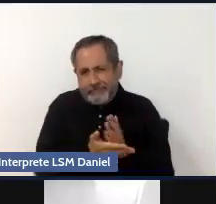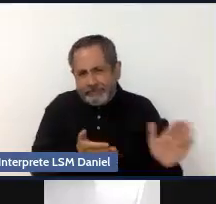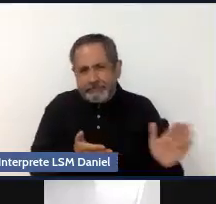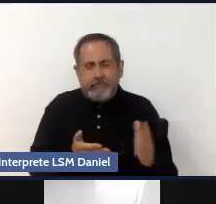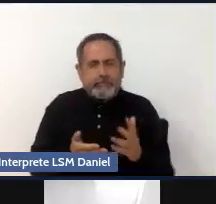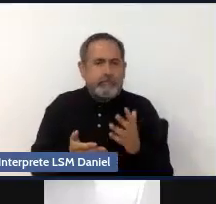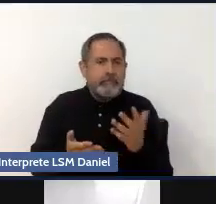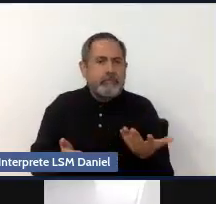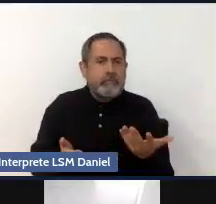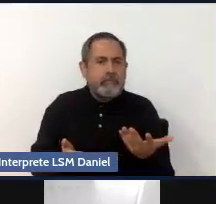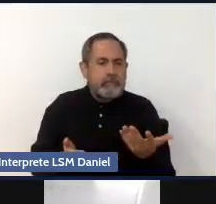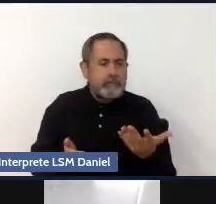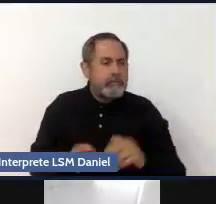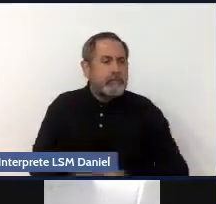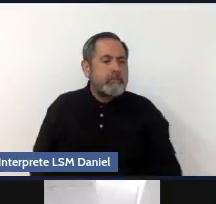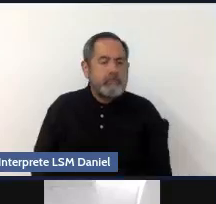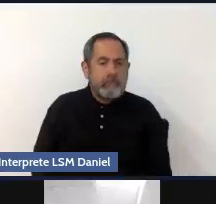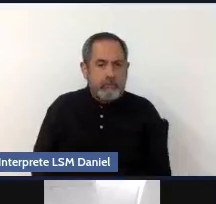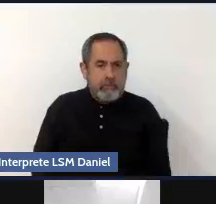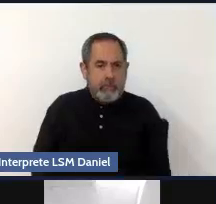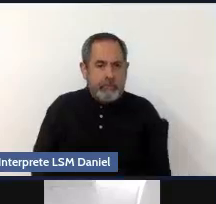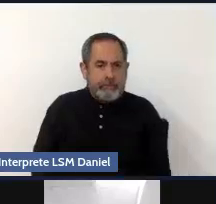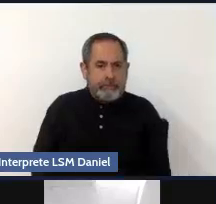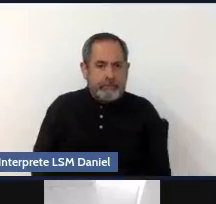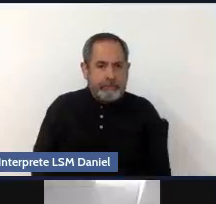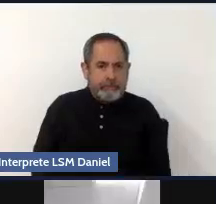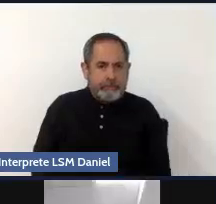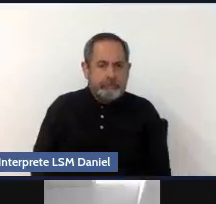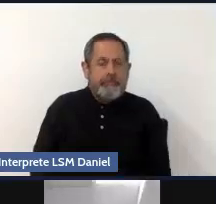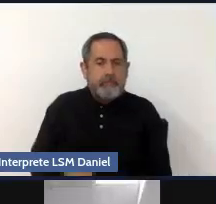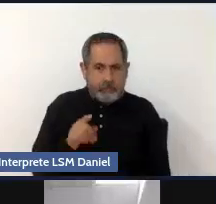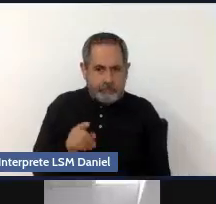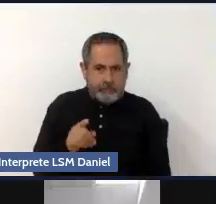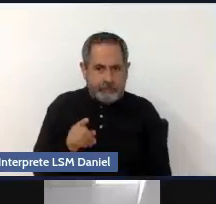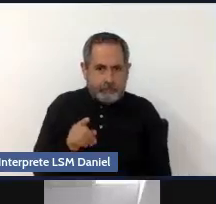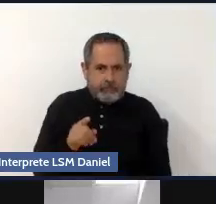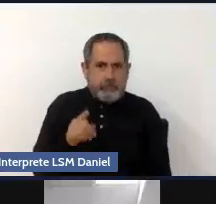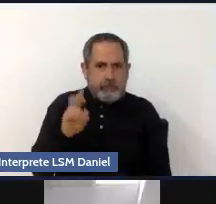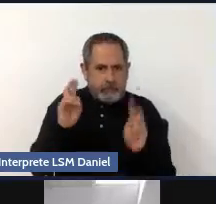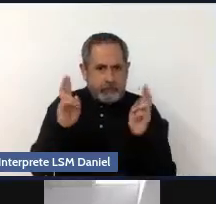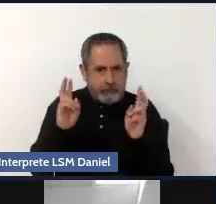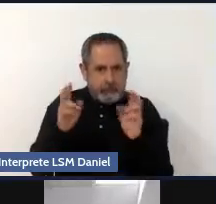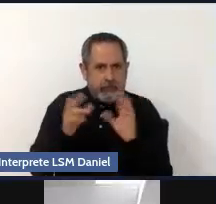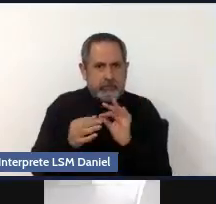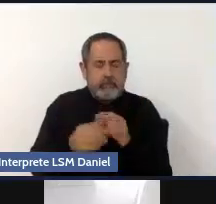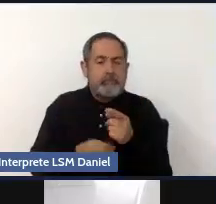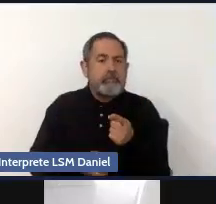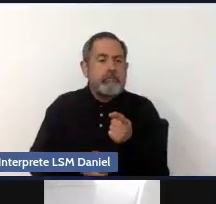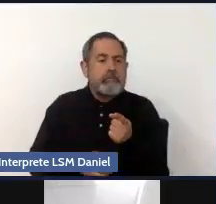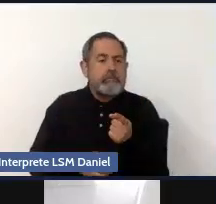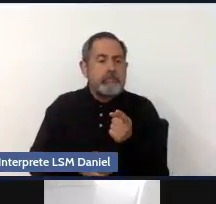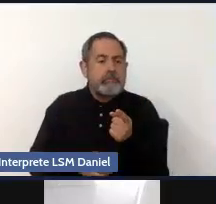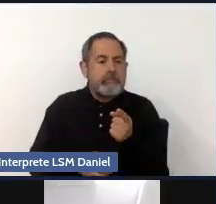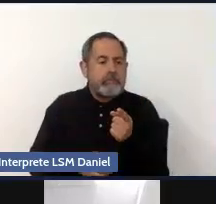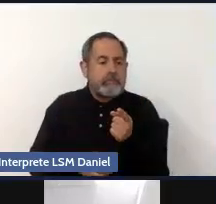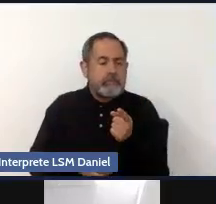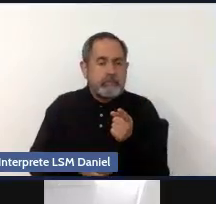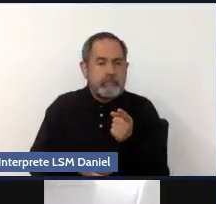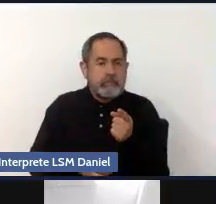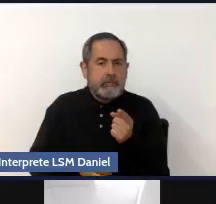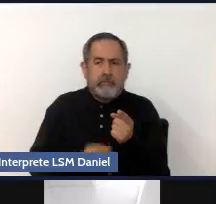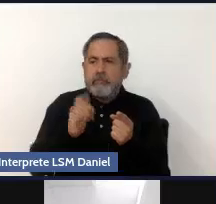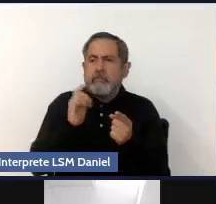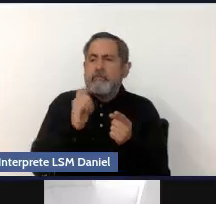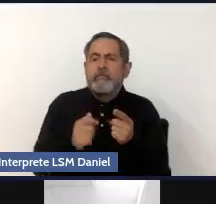abordar el tema, pues, a ver un poquito qué es lo que significa o qué